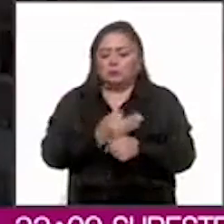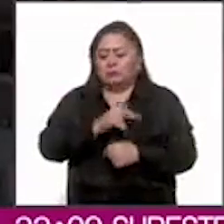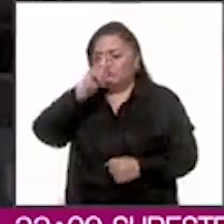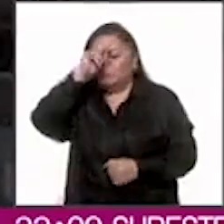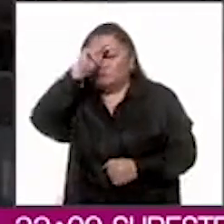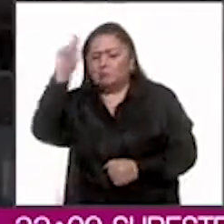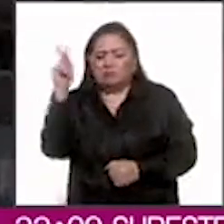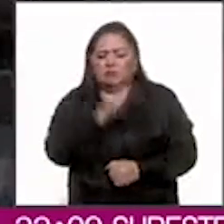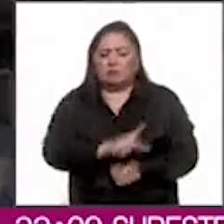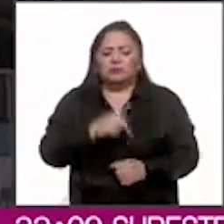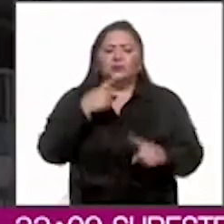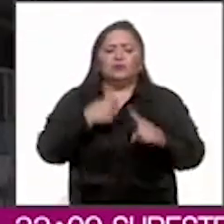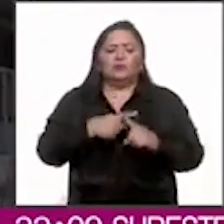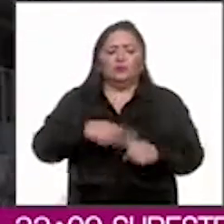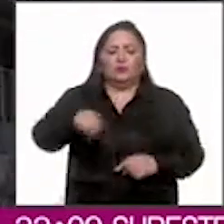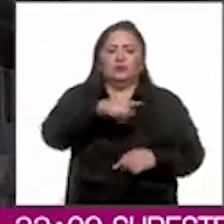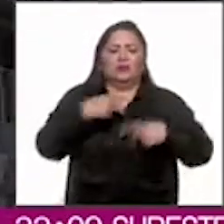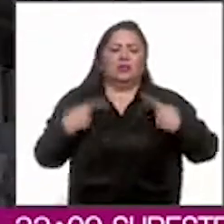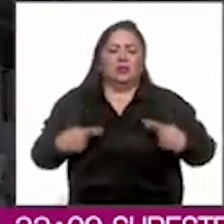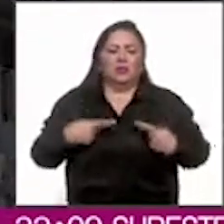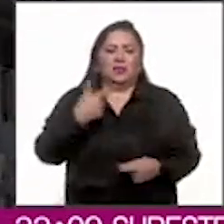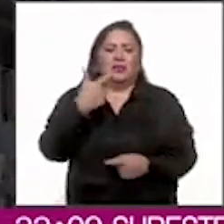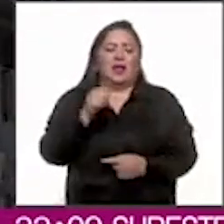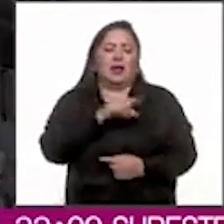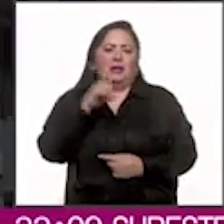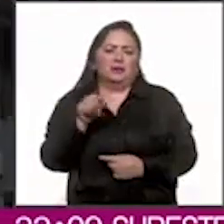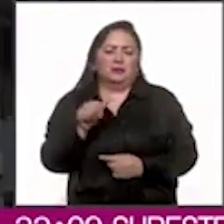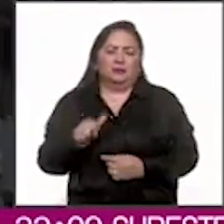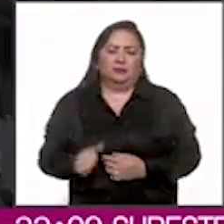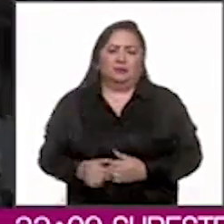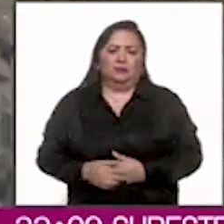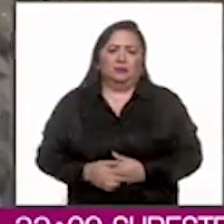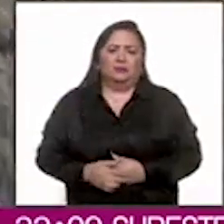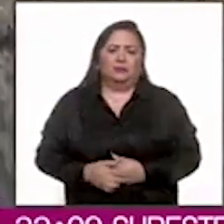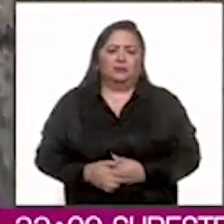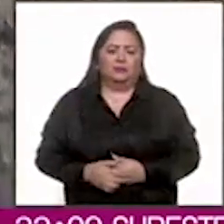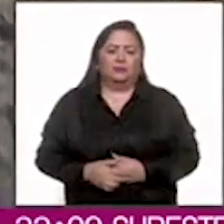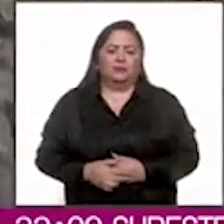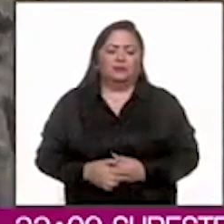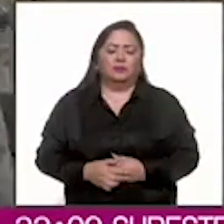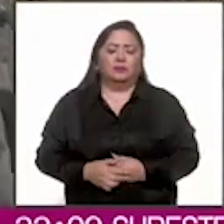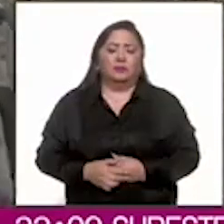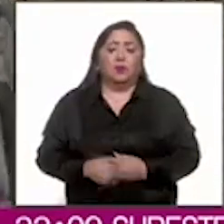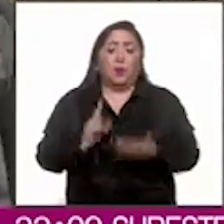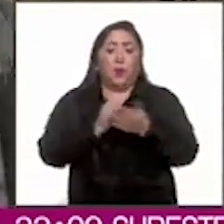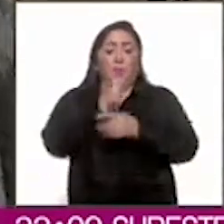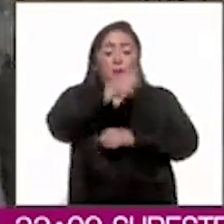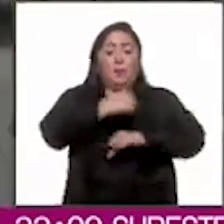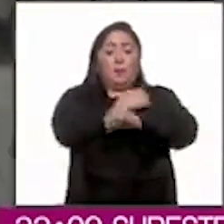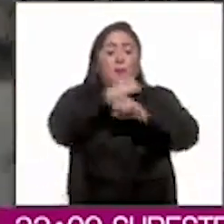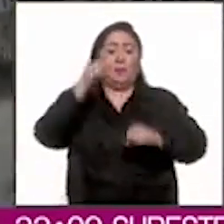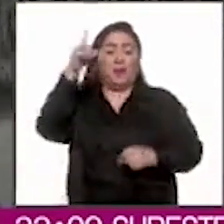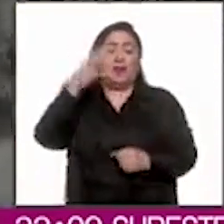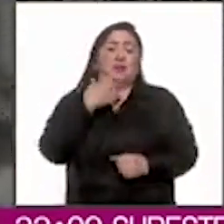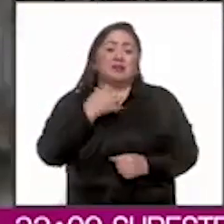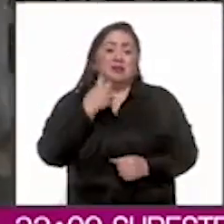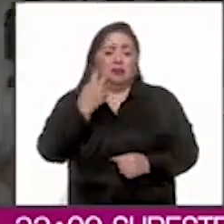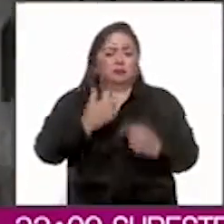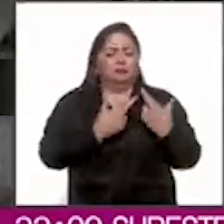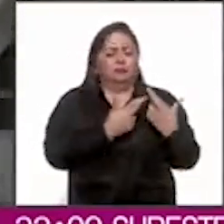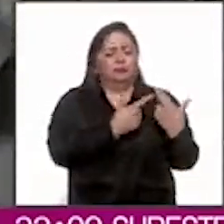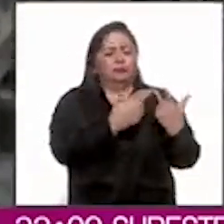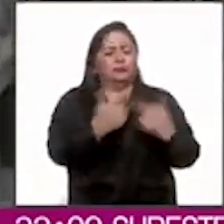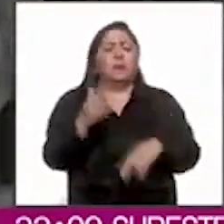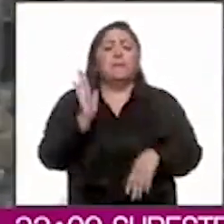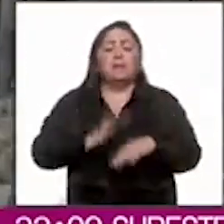muy, muy complicadas para la gente de Gaza. Los bombardeos israelíes han destruido